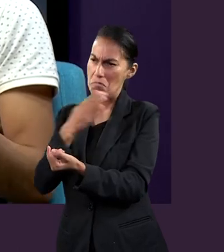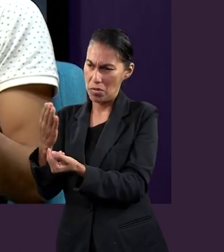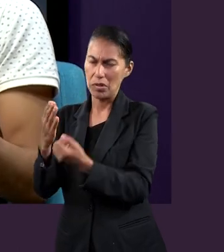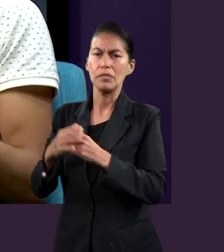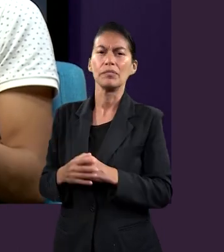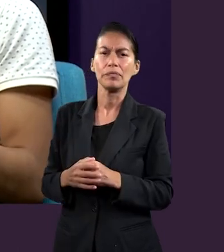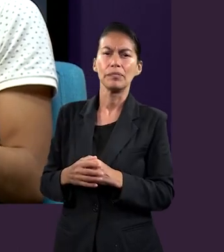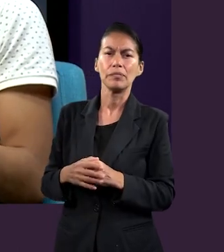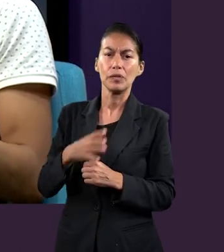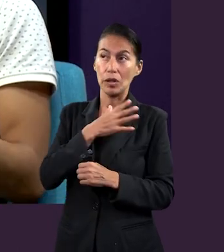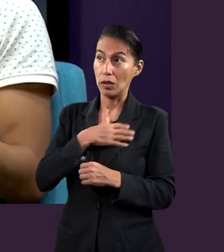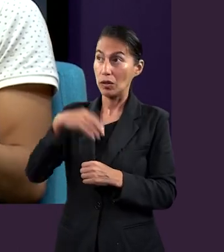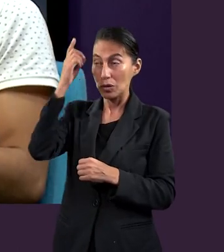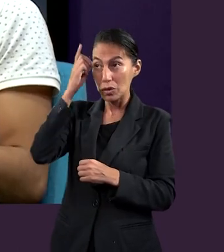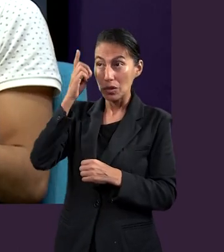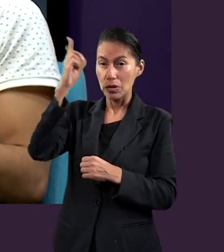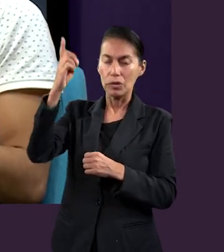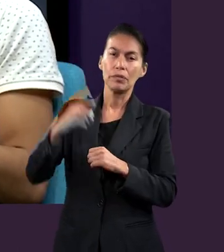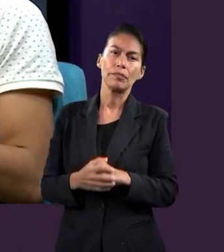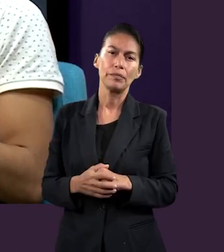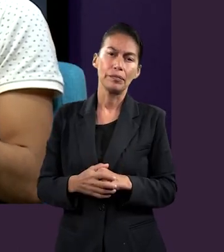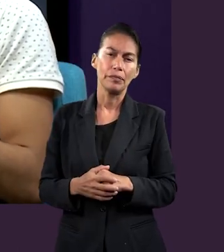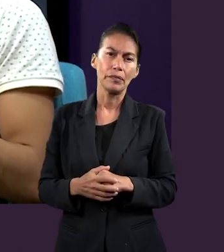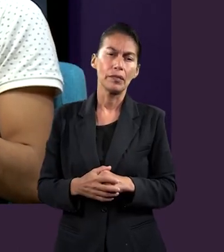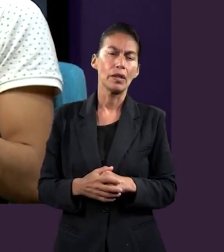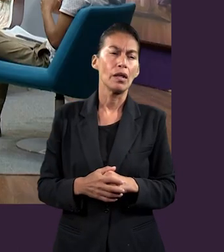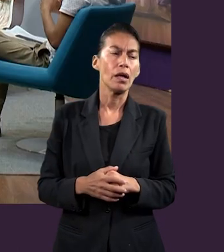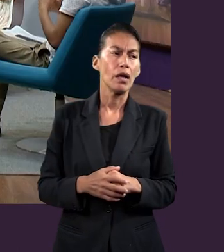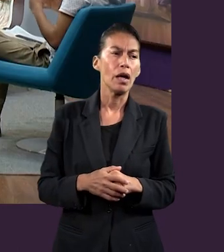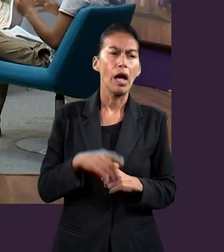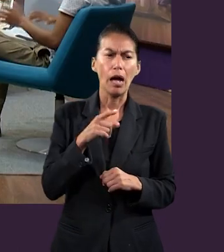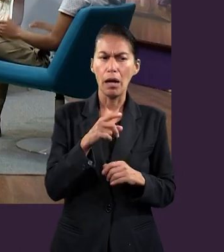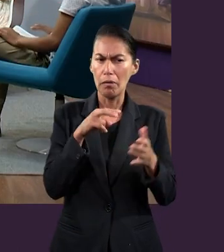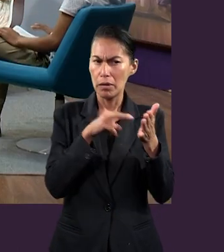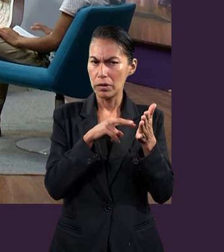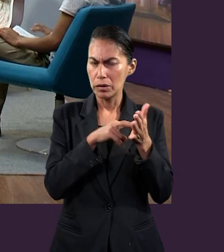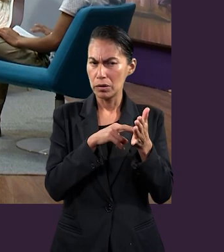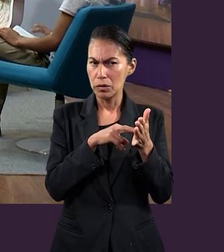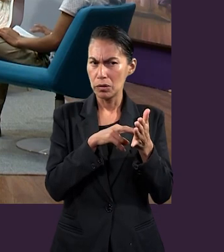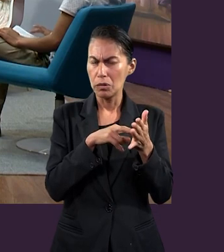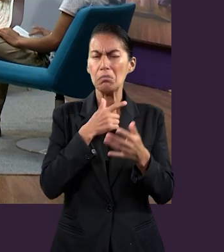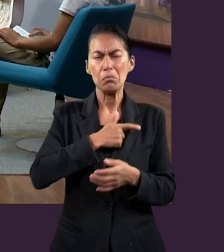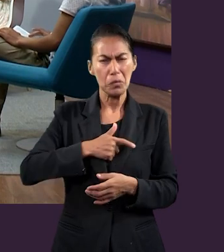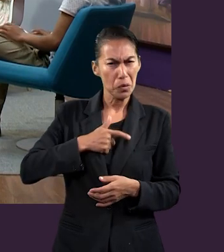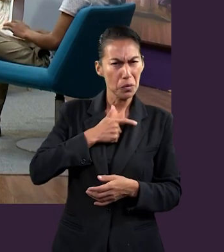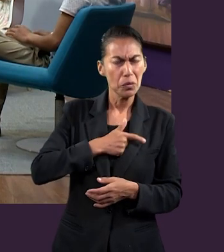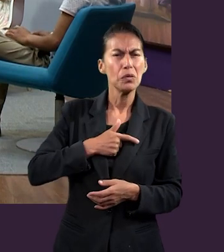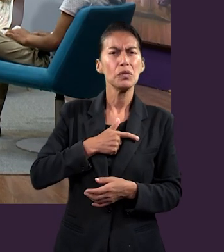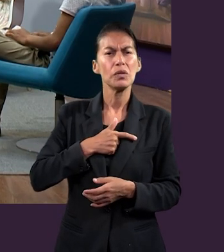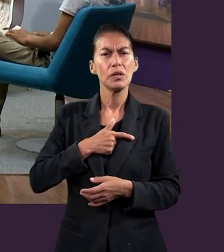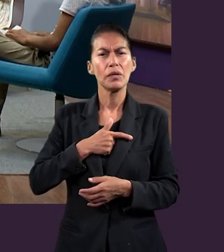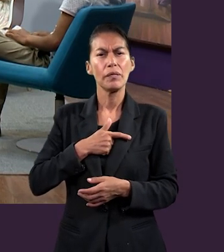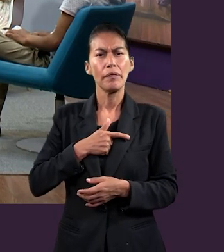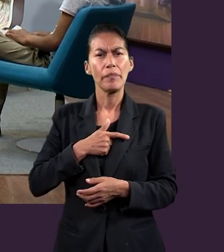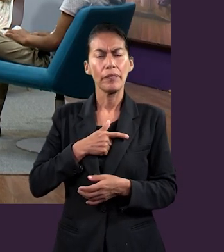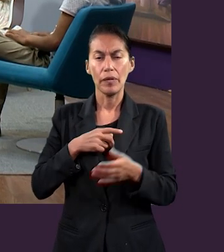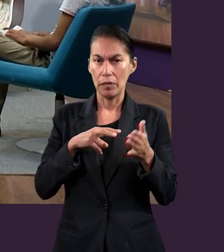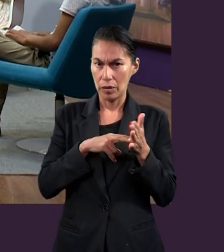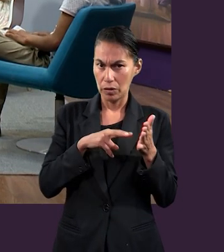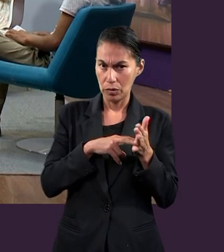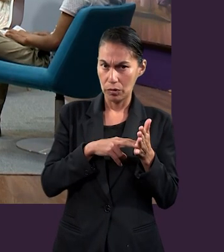y por ello tampoco estamos siendo hijos de la luz. Hay una frase, un versículo que me encanta,